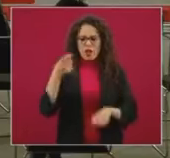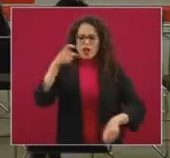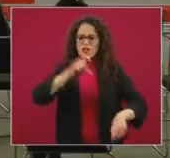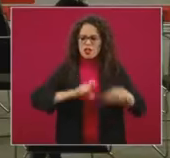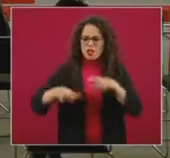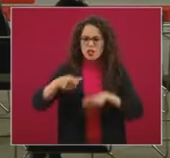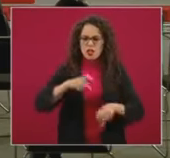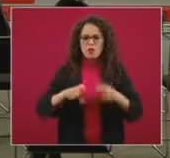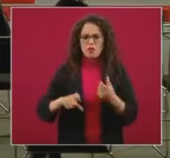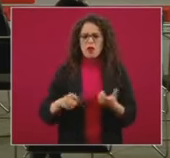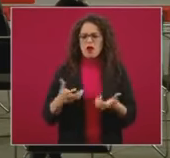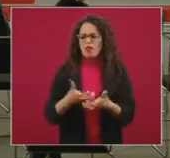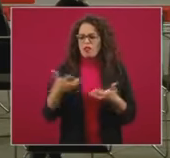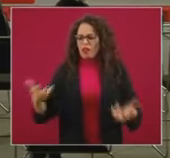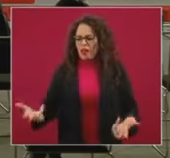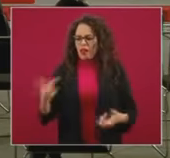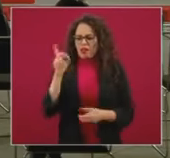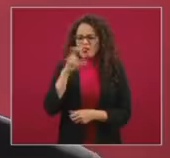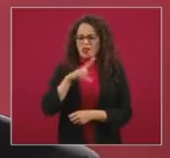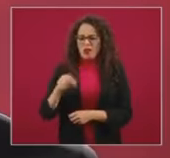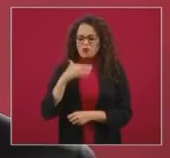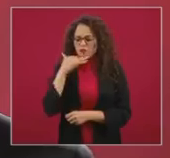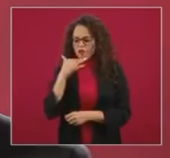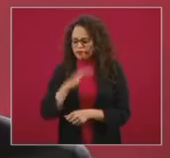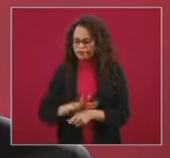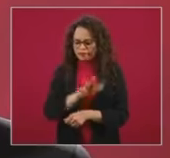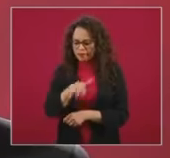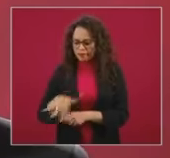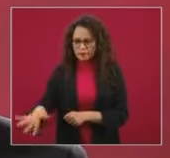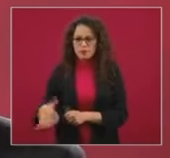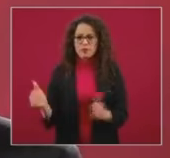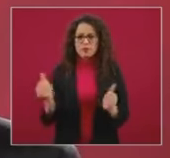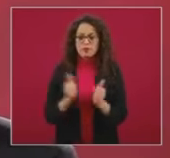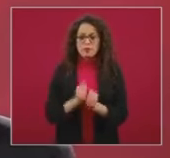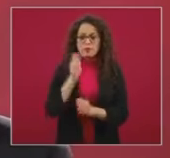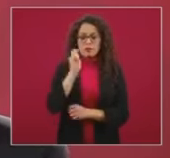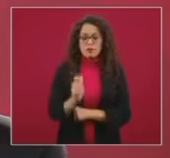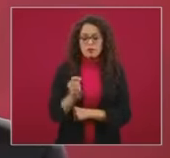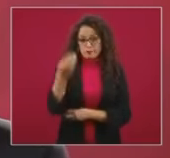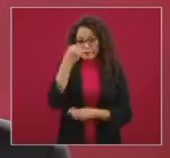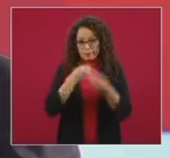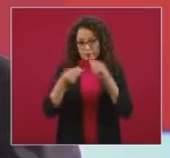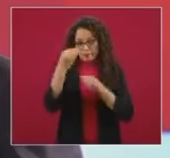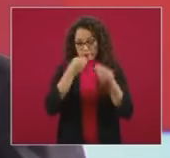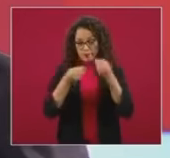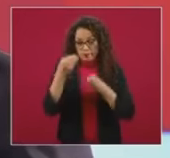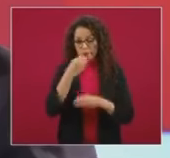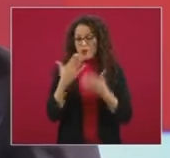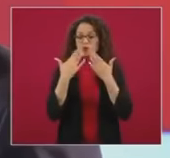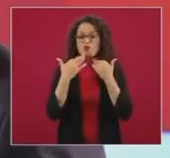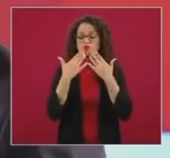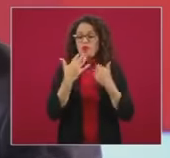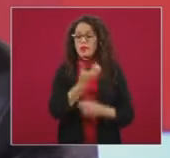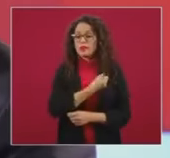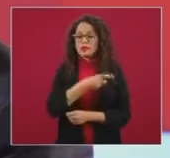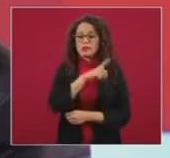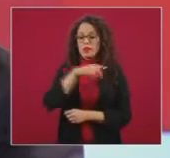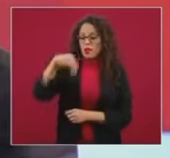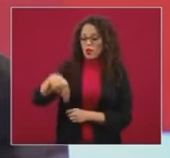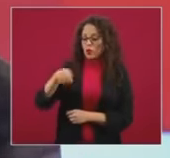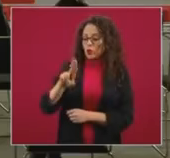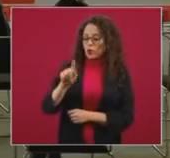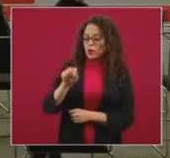erosión de los suelos, etcétera, con el deterioro del estado nutricional de las poblaciones y también